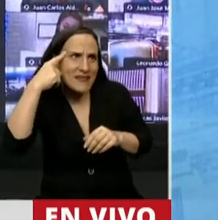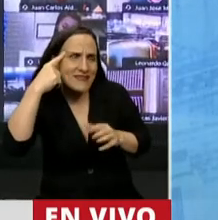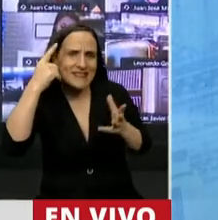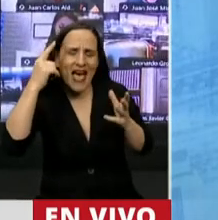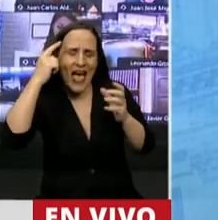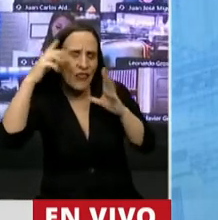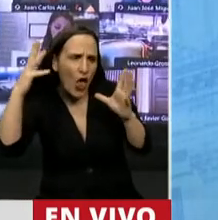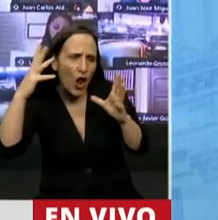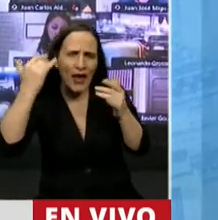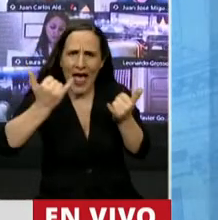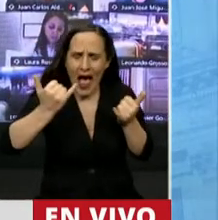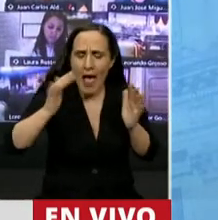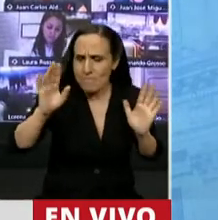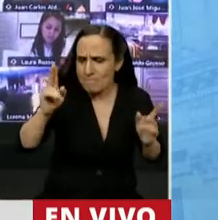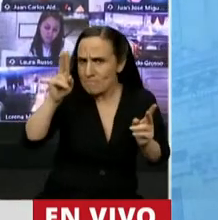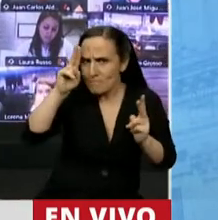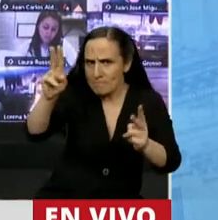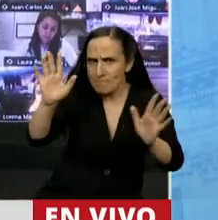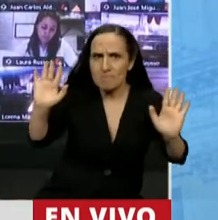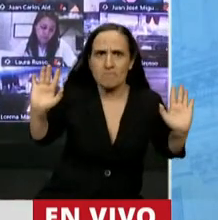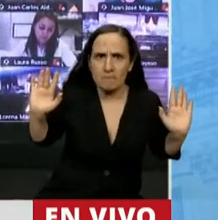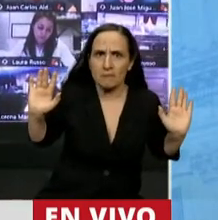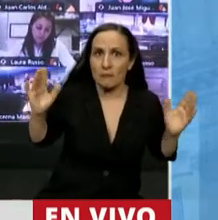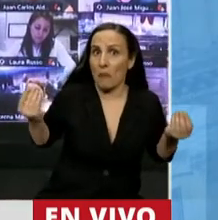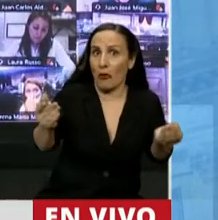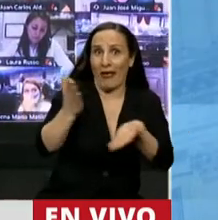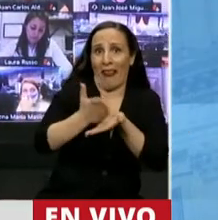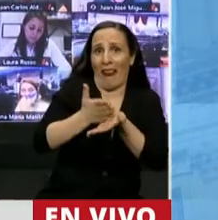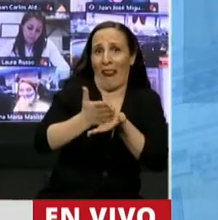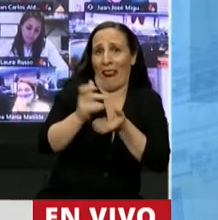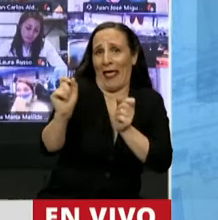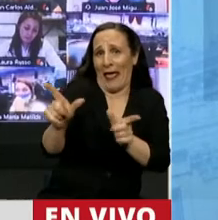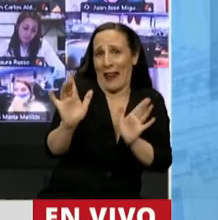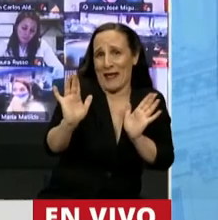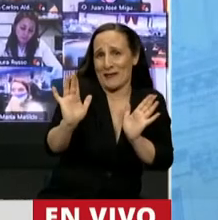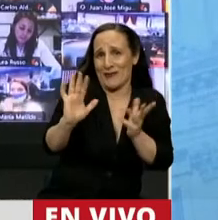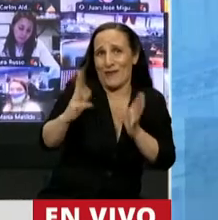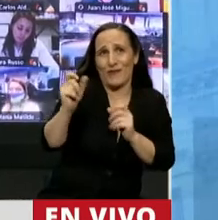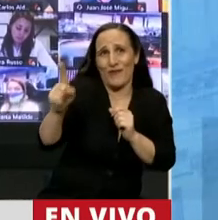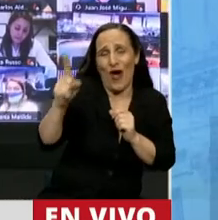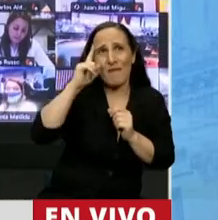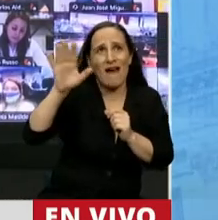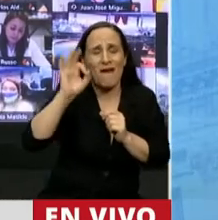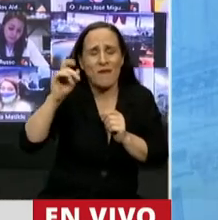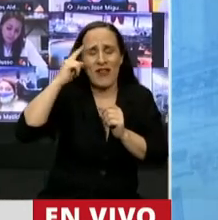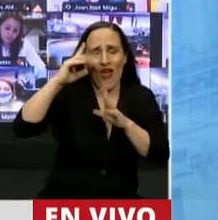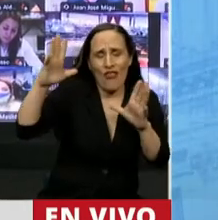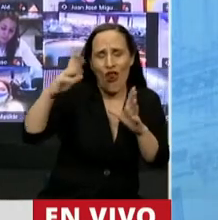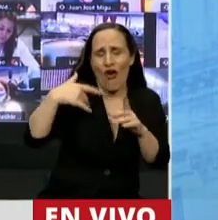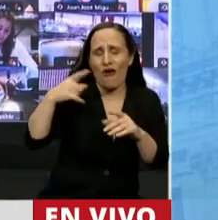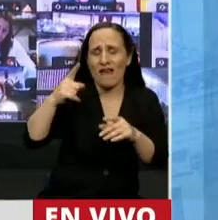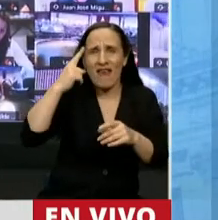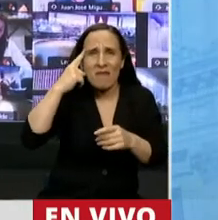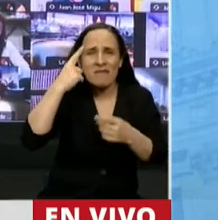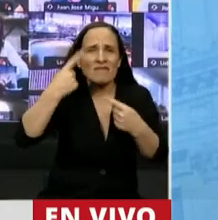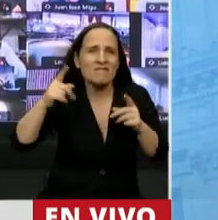hay que hacerle la venia, porque en definitiva tiene derecho a disponer de convicciones y